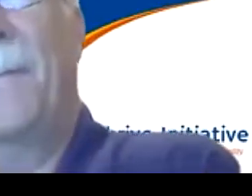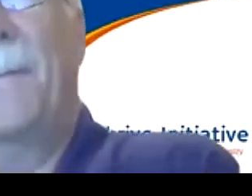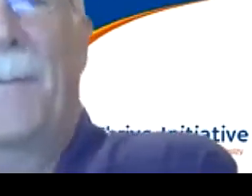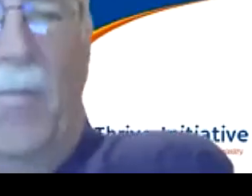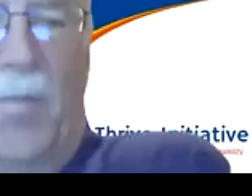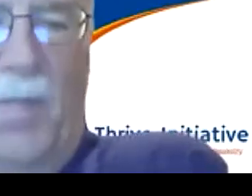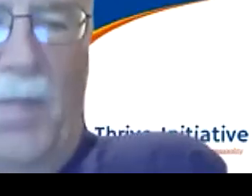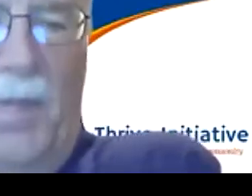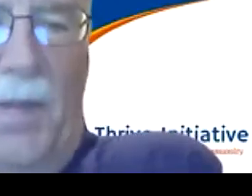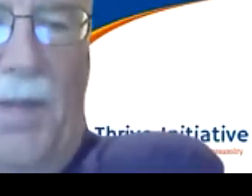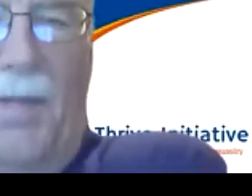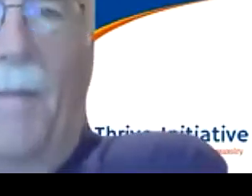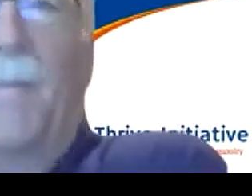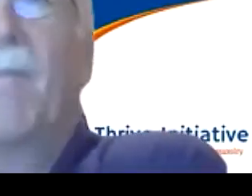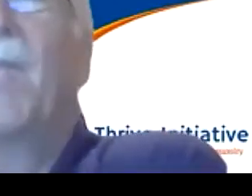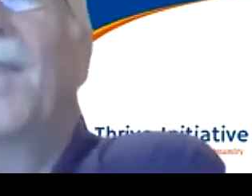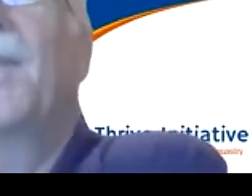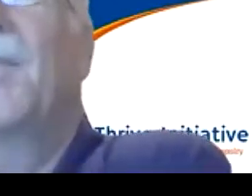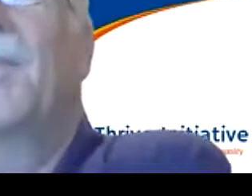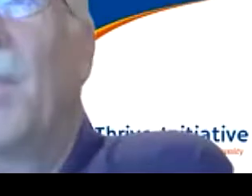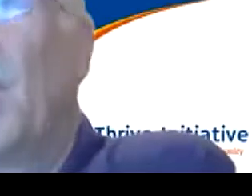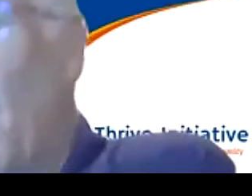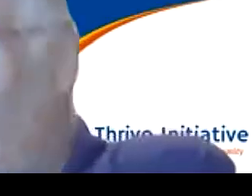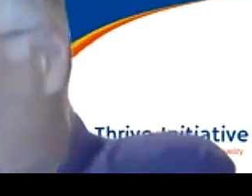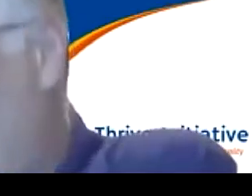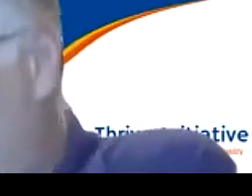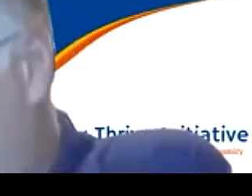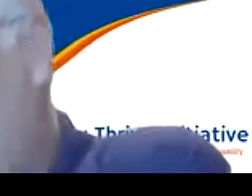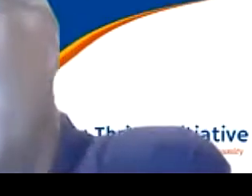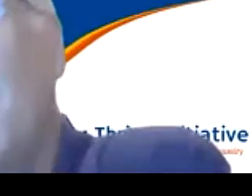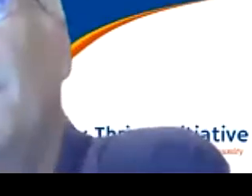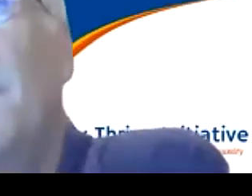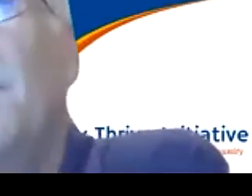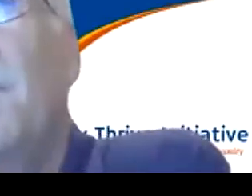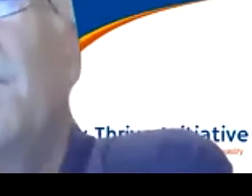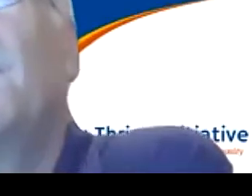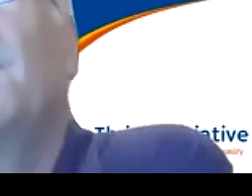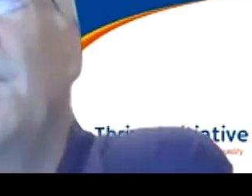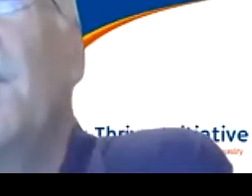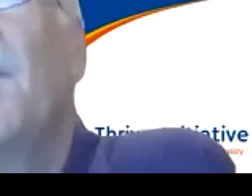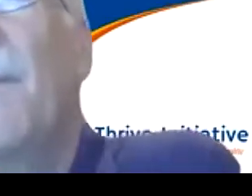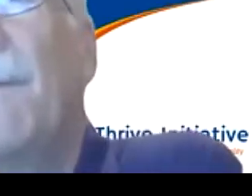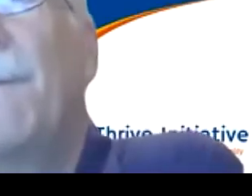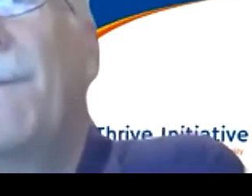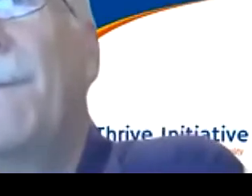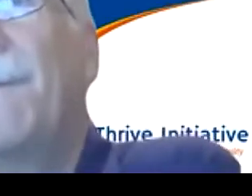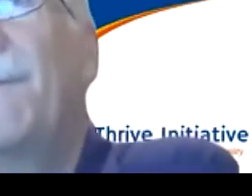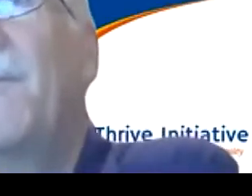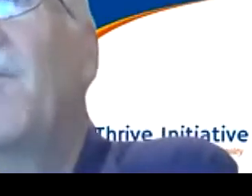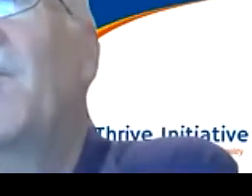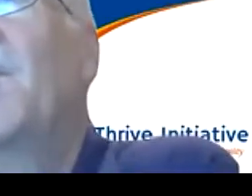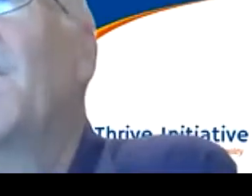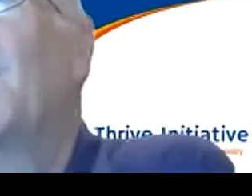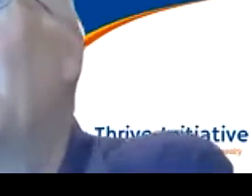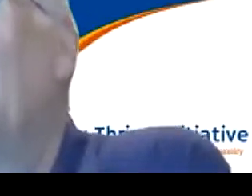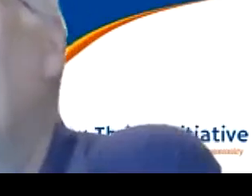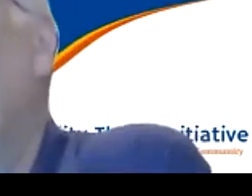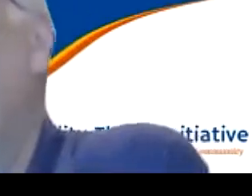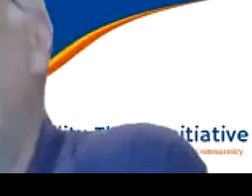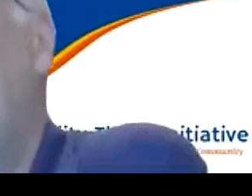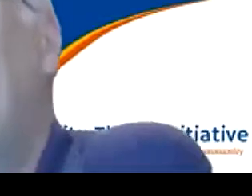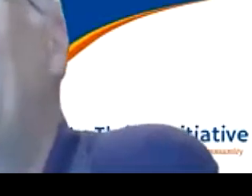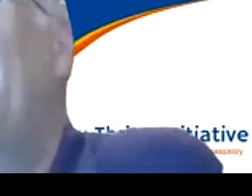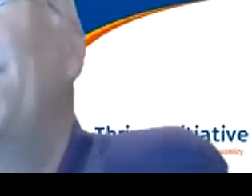Bueno, una pregunta excelente. De hecho, eso sigue ahorita en andamiento. Creo que aún no hemos llegado a ese punto.